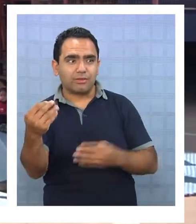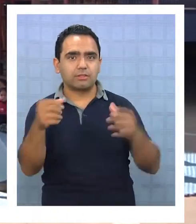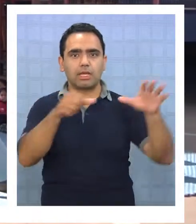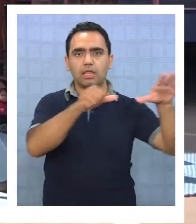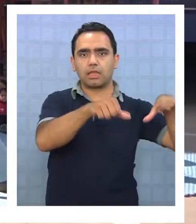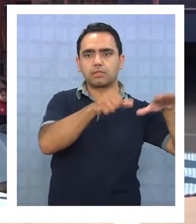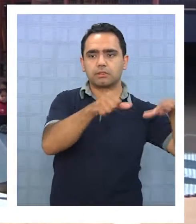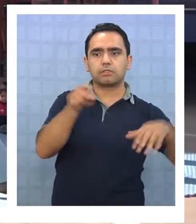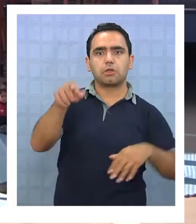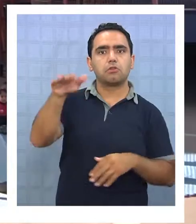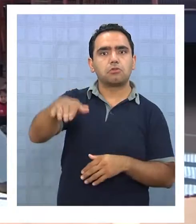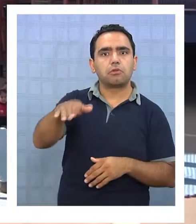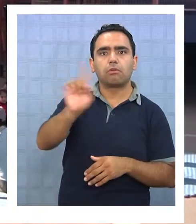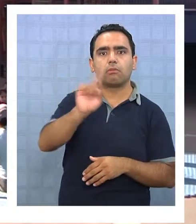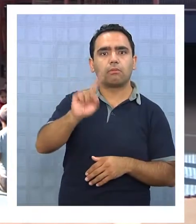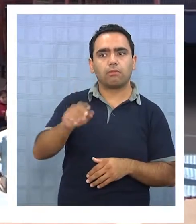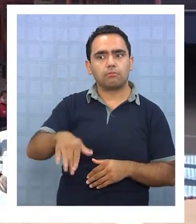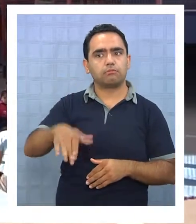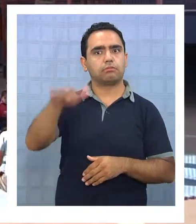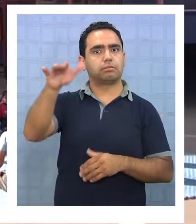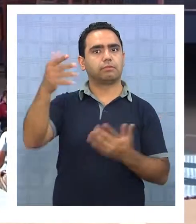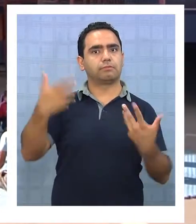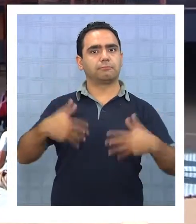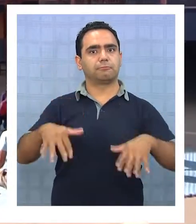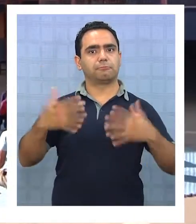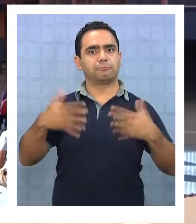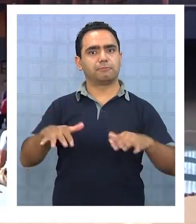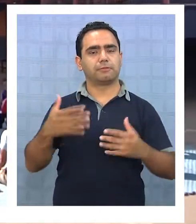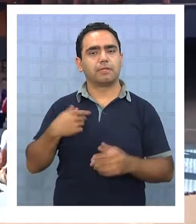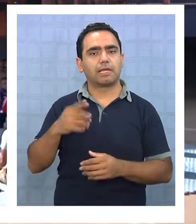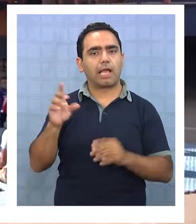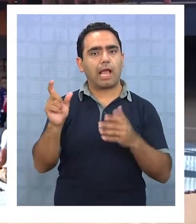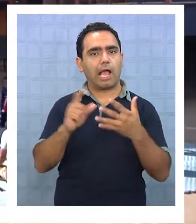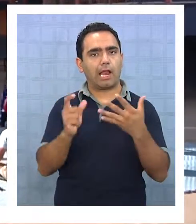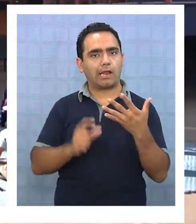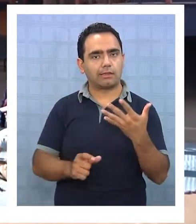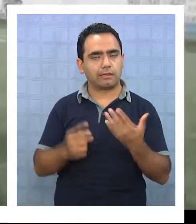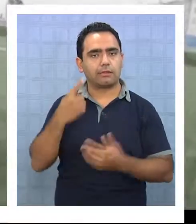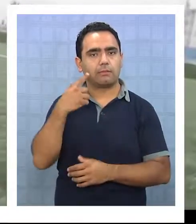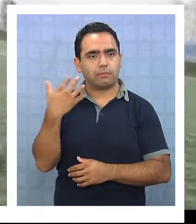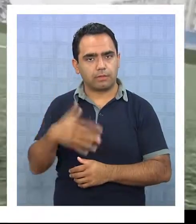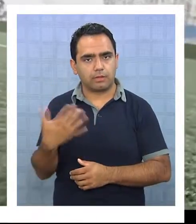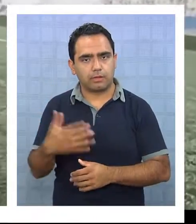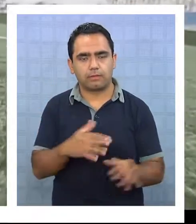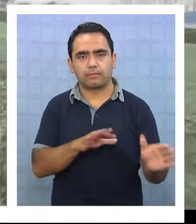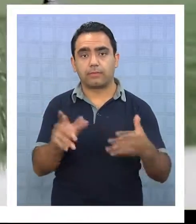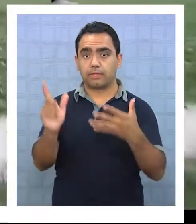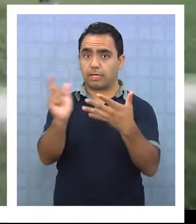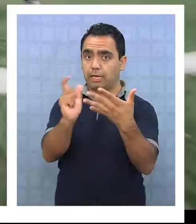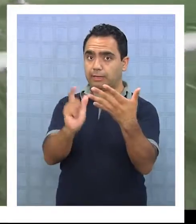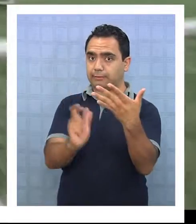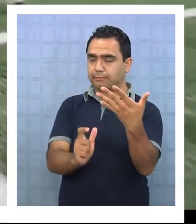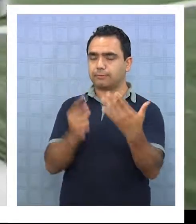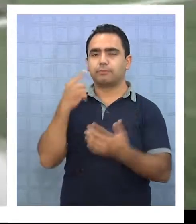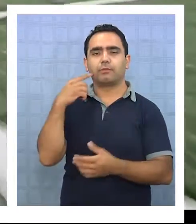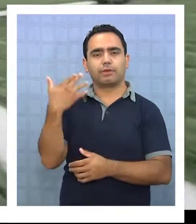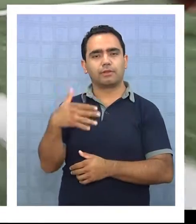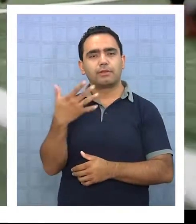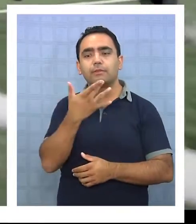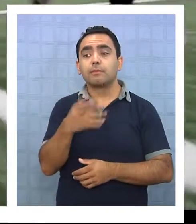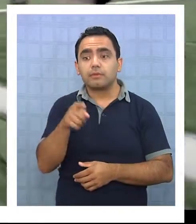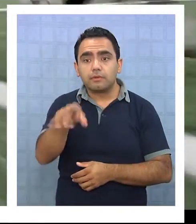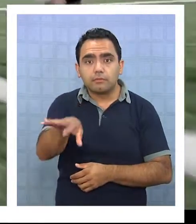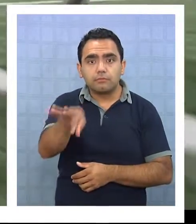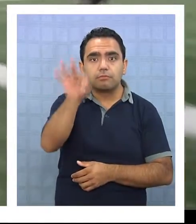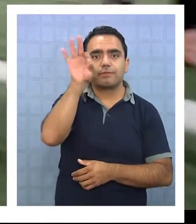él ya no se notaba que era un jugador que tenía características notables. Características notables que dejó ver